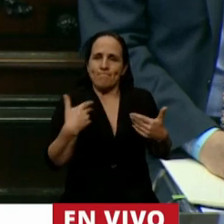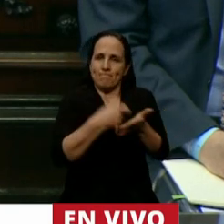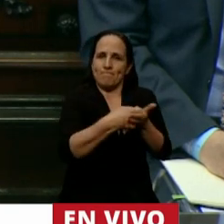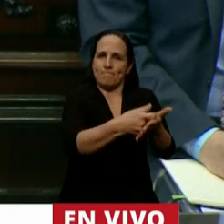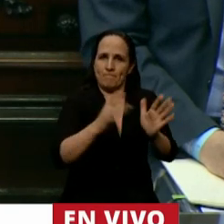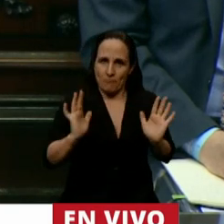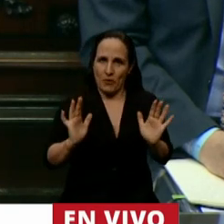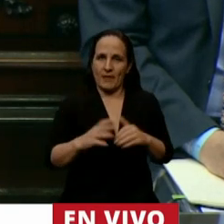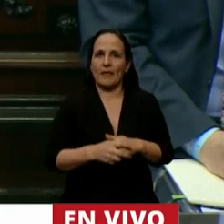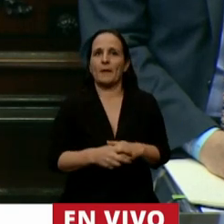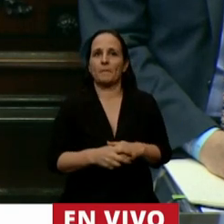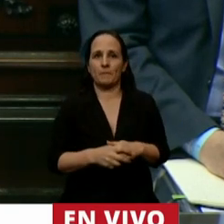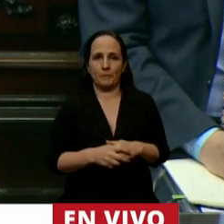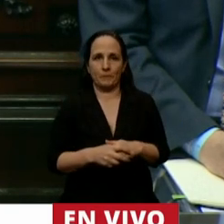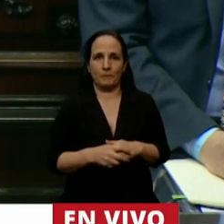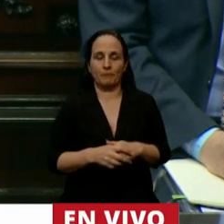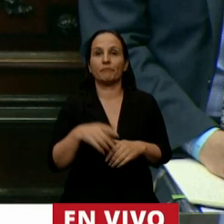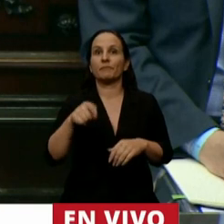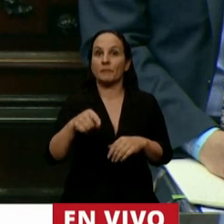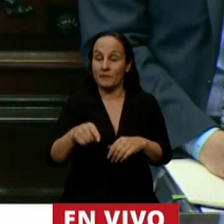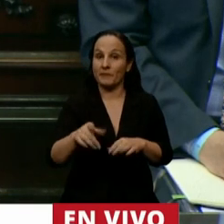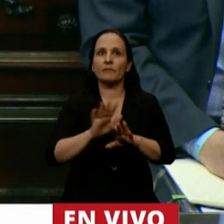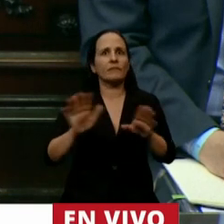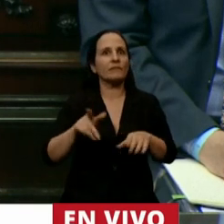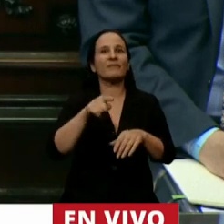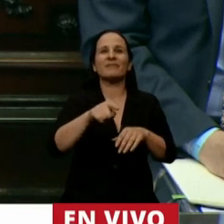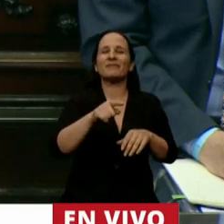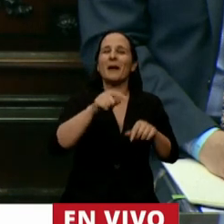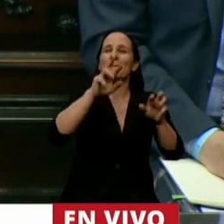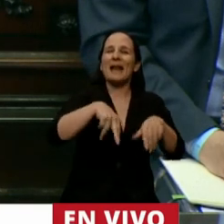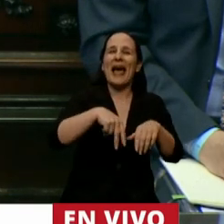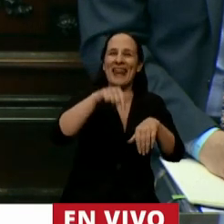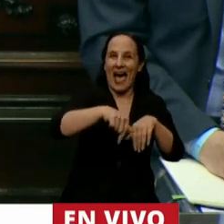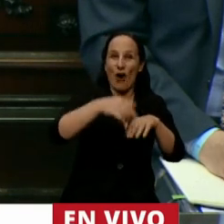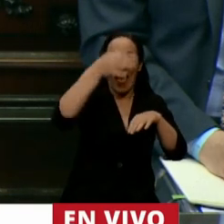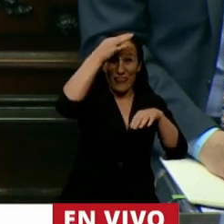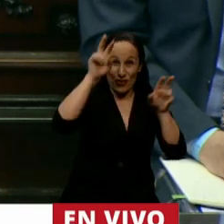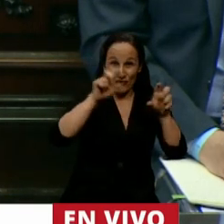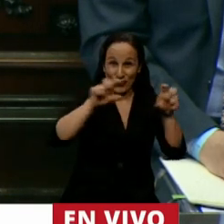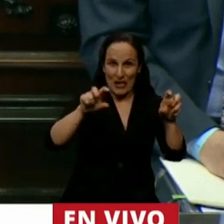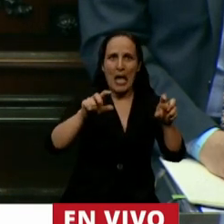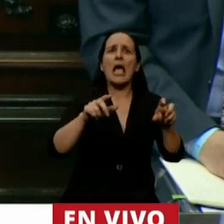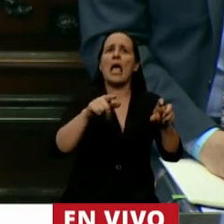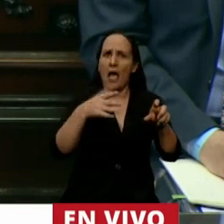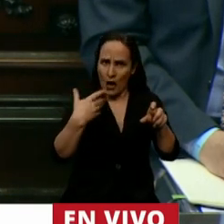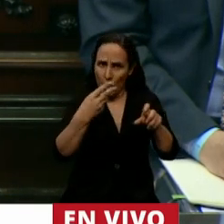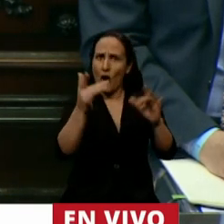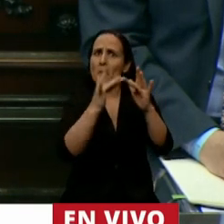renovamos la vigencia del programa hora 12 y expandiéndola hacia la compra online de productos